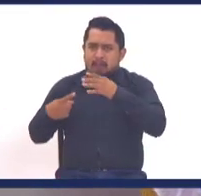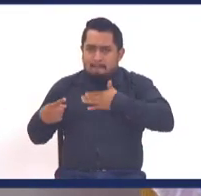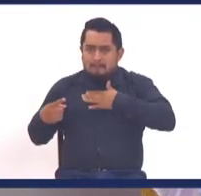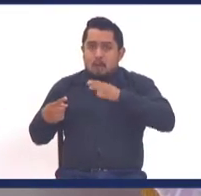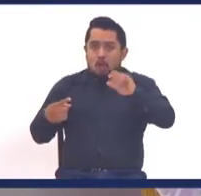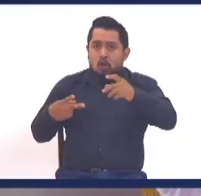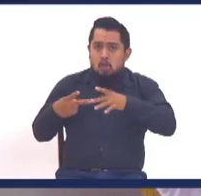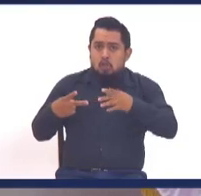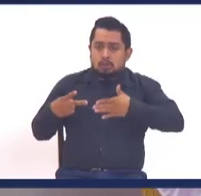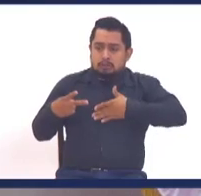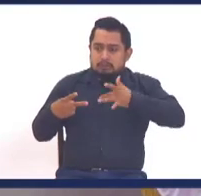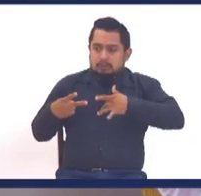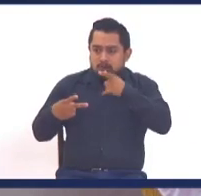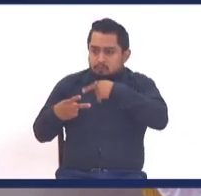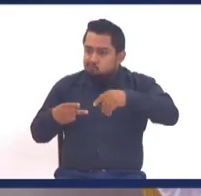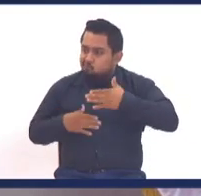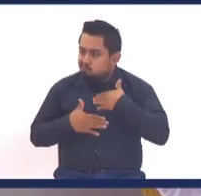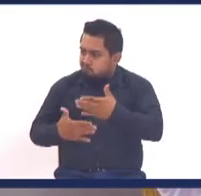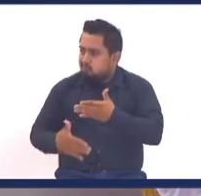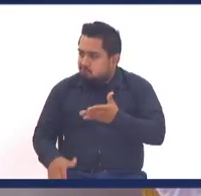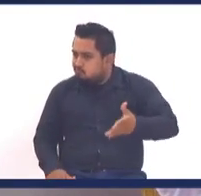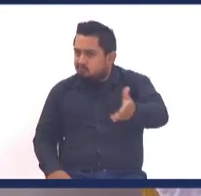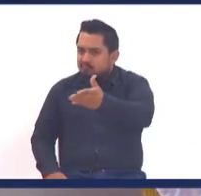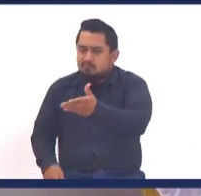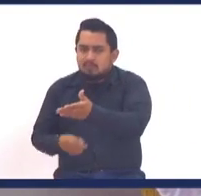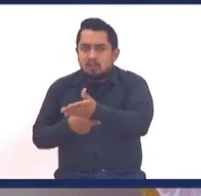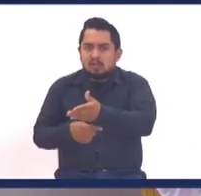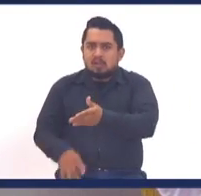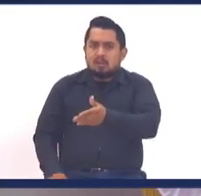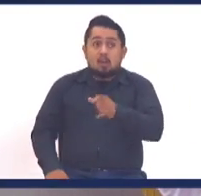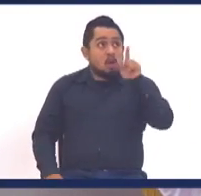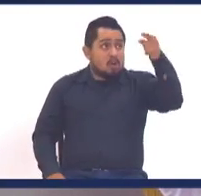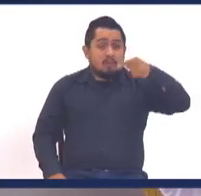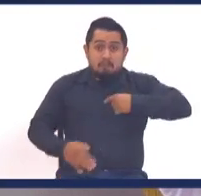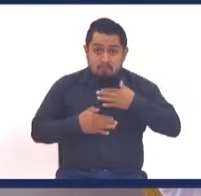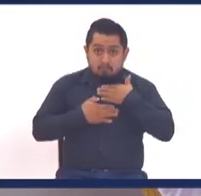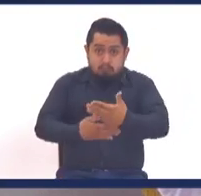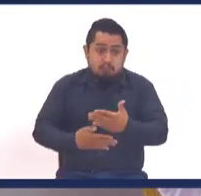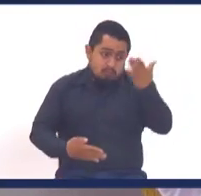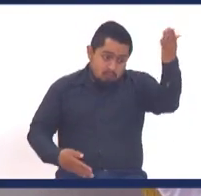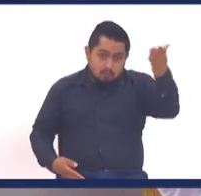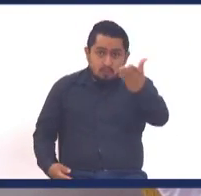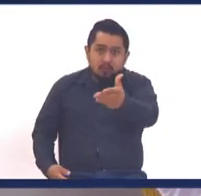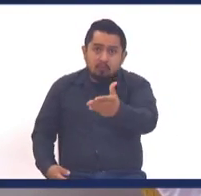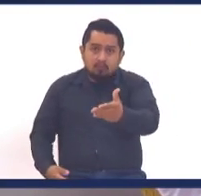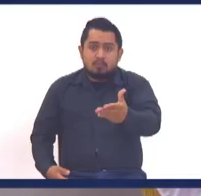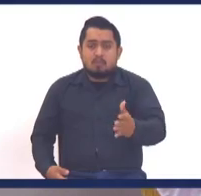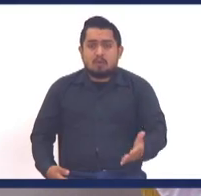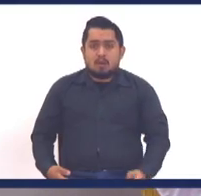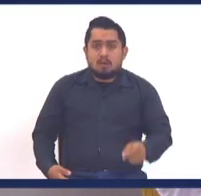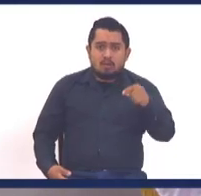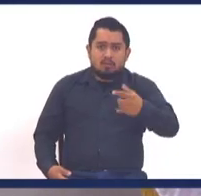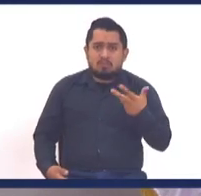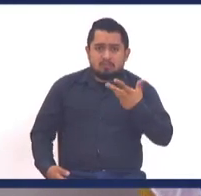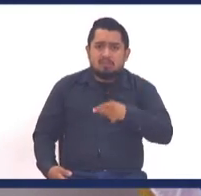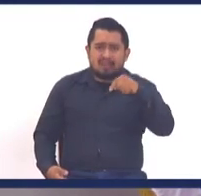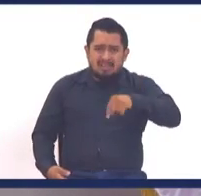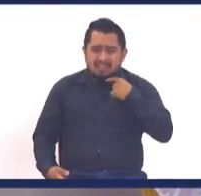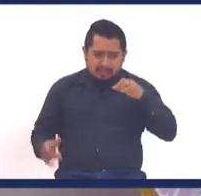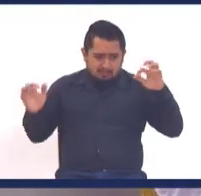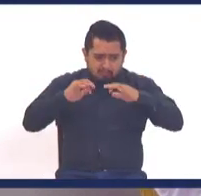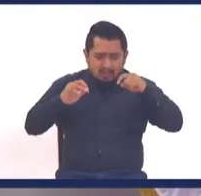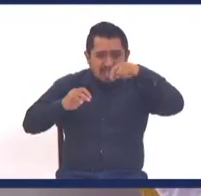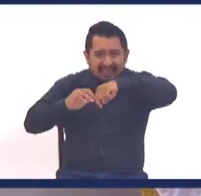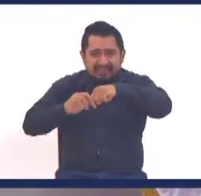correcta, compasión de ellos. Si una cosa Dios tiene de nosotros, es compasión. Si por una razón nosotros, queridos aquí